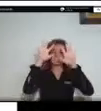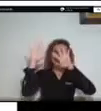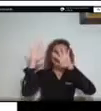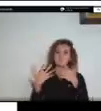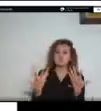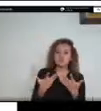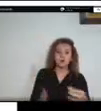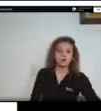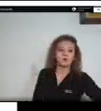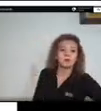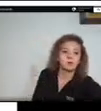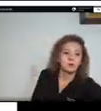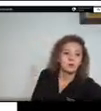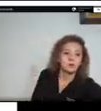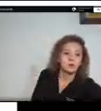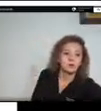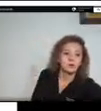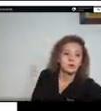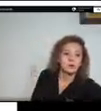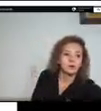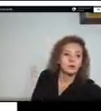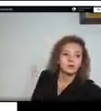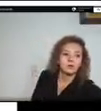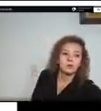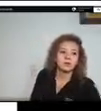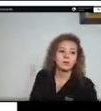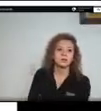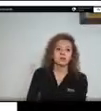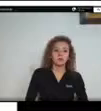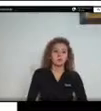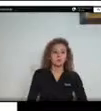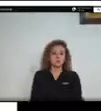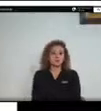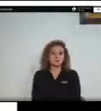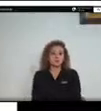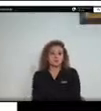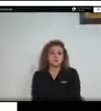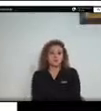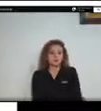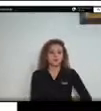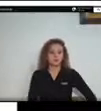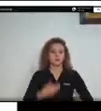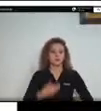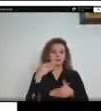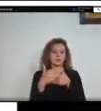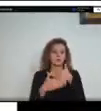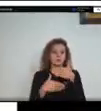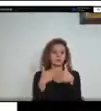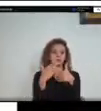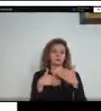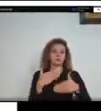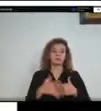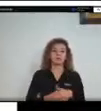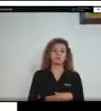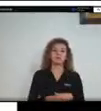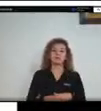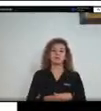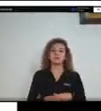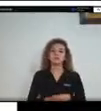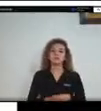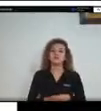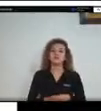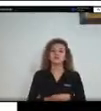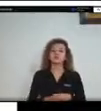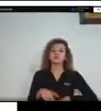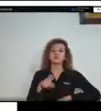más afectadas por medio de un mapa de cicatrices, que es este que estamos mostrando en pantalla, que son las áreas donde han